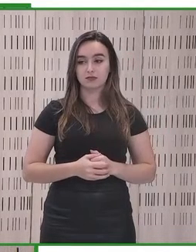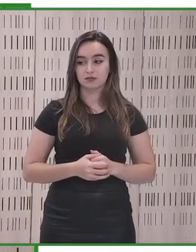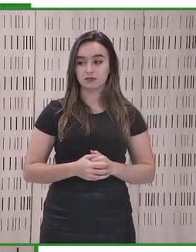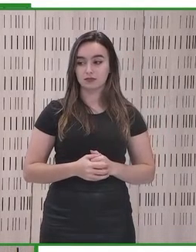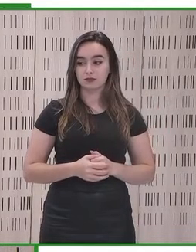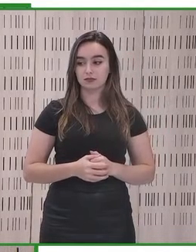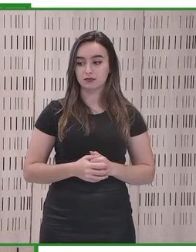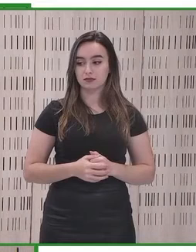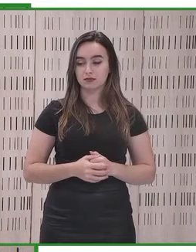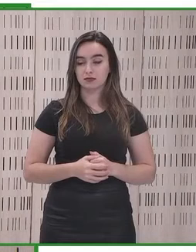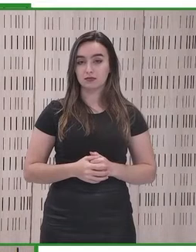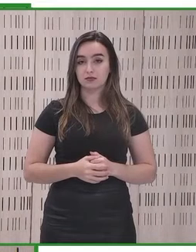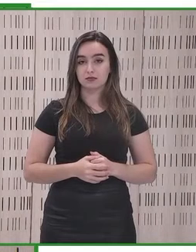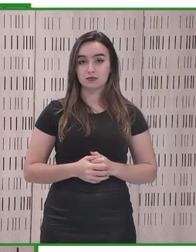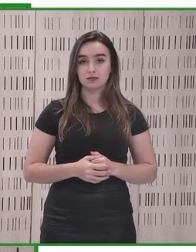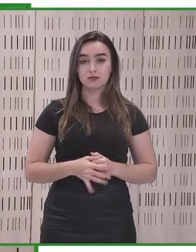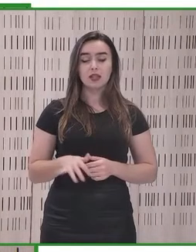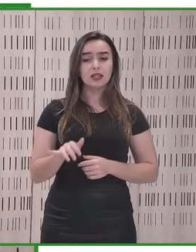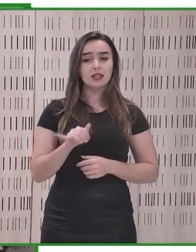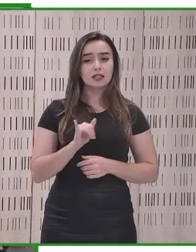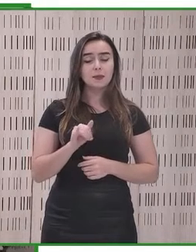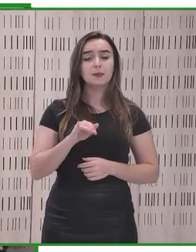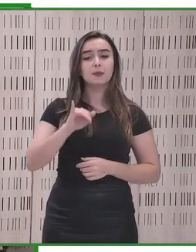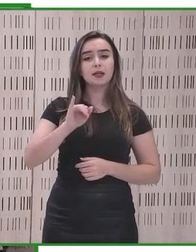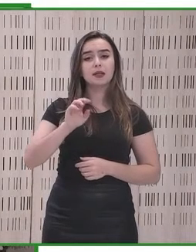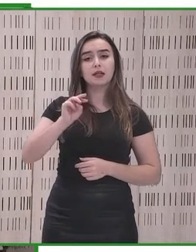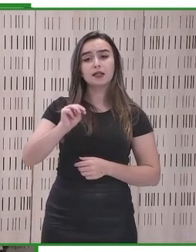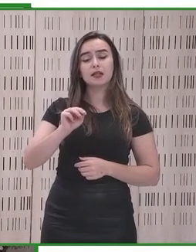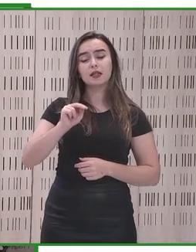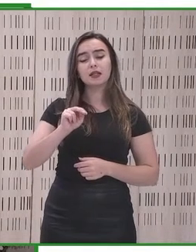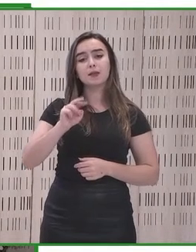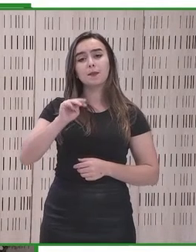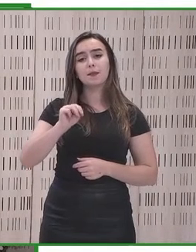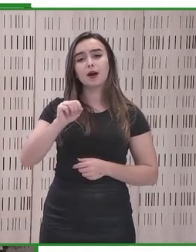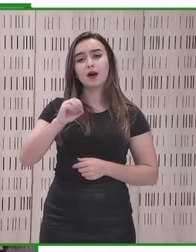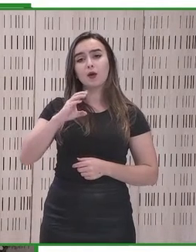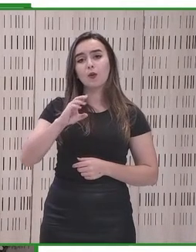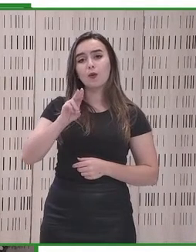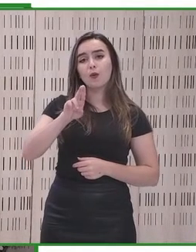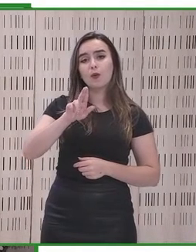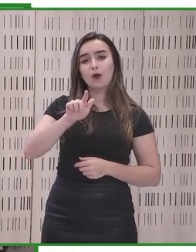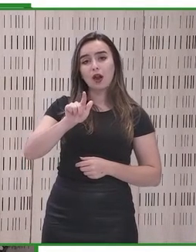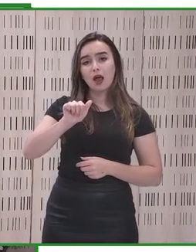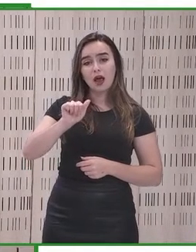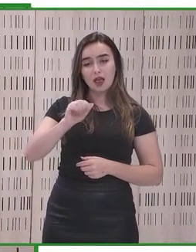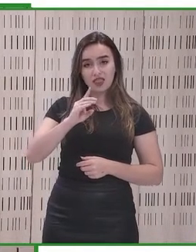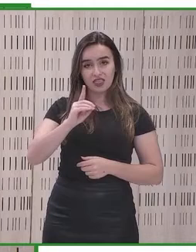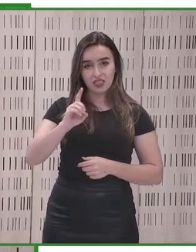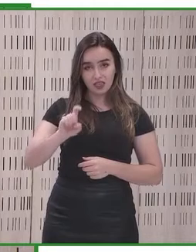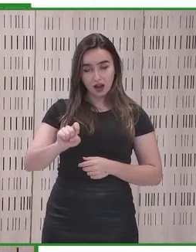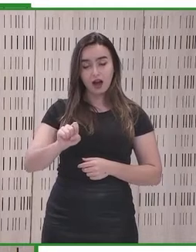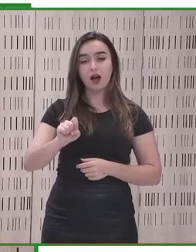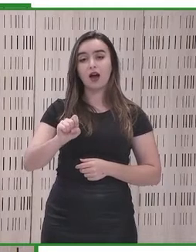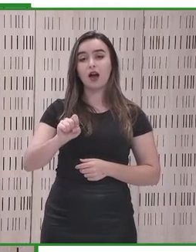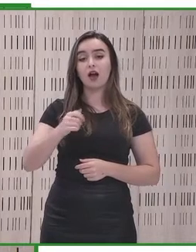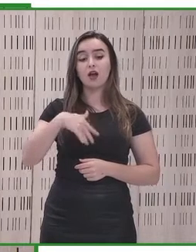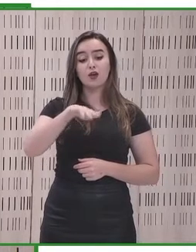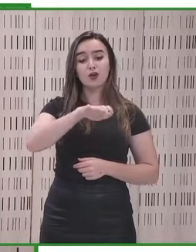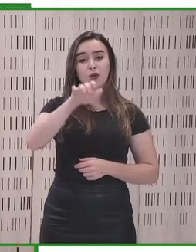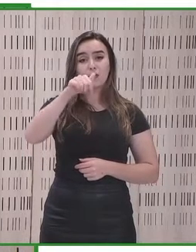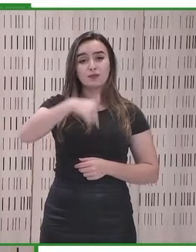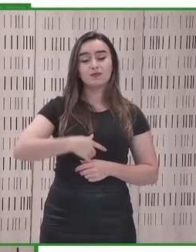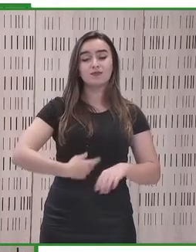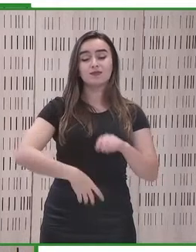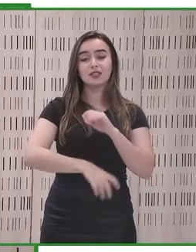Como ha dicho Inmaculada, en Europa el año pasado se adoptó la Estrategia Europea de Discapacidad